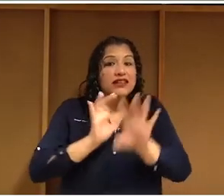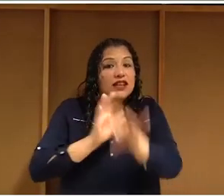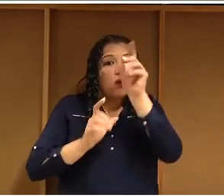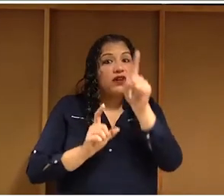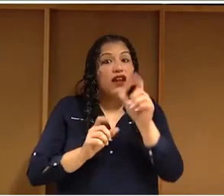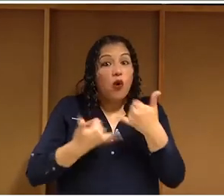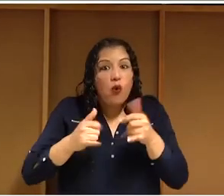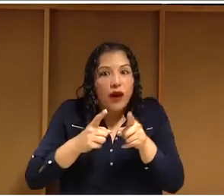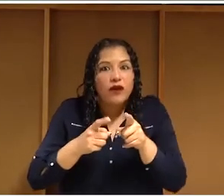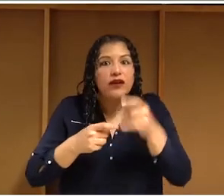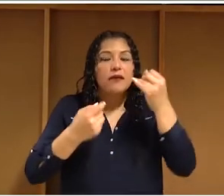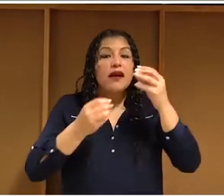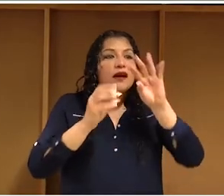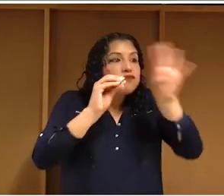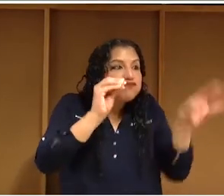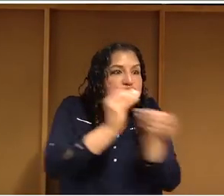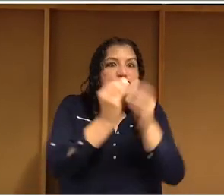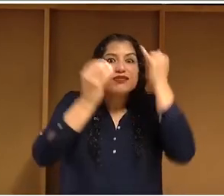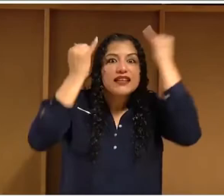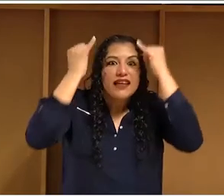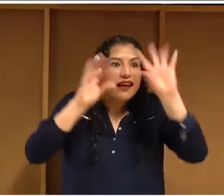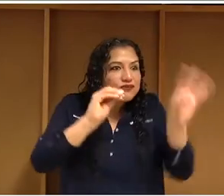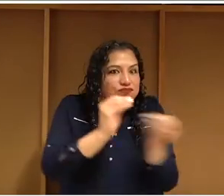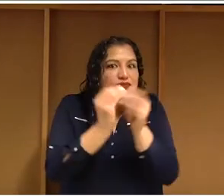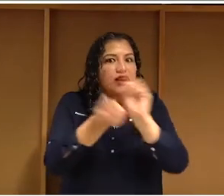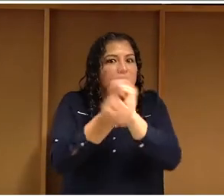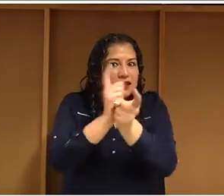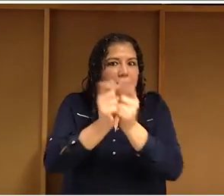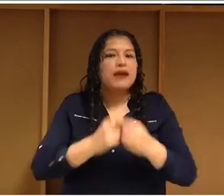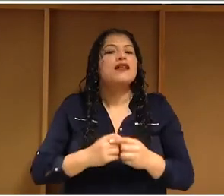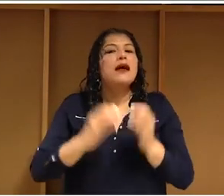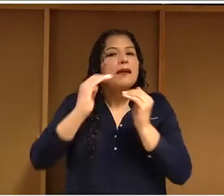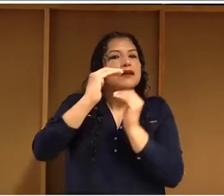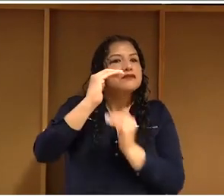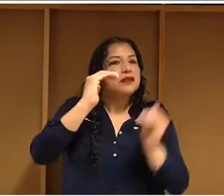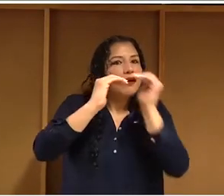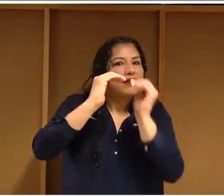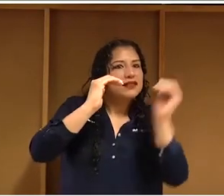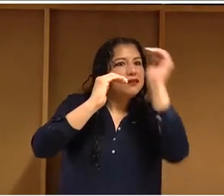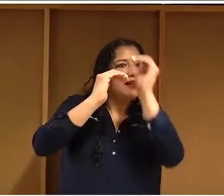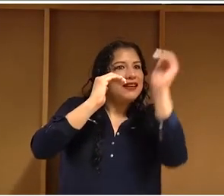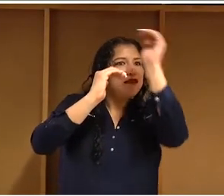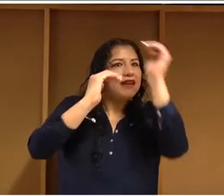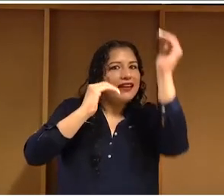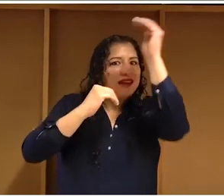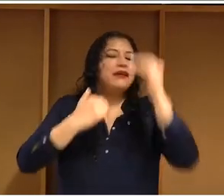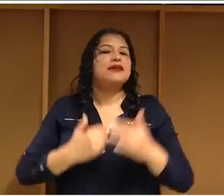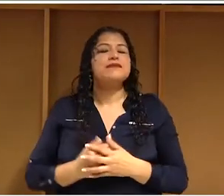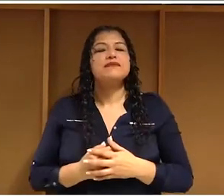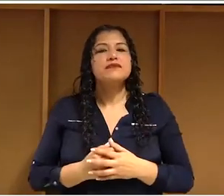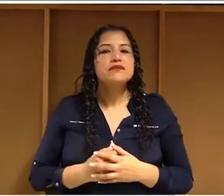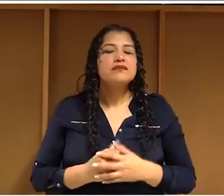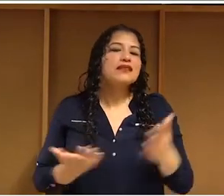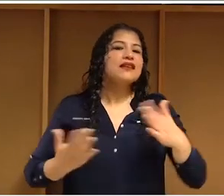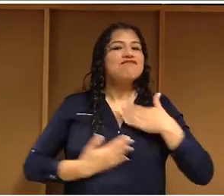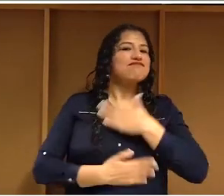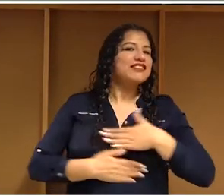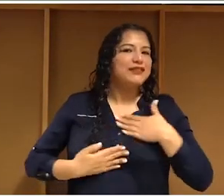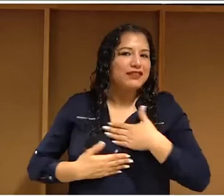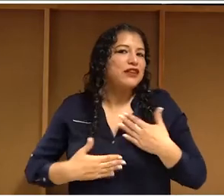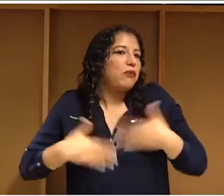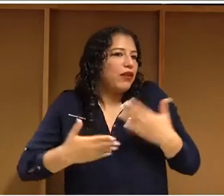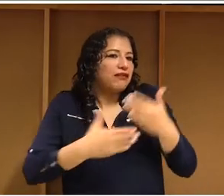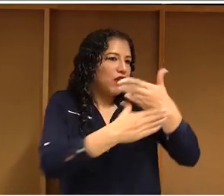hay una gran comunidad de personas que crean nuevos niveles y nuevos mundos para este videojuego y su vacilón es